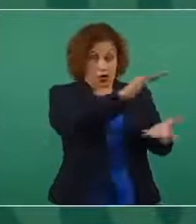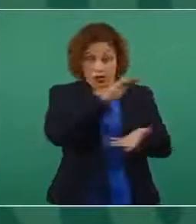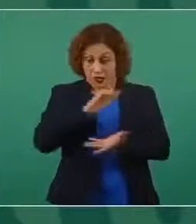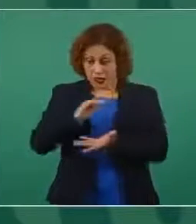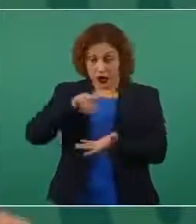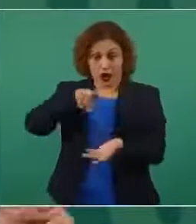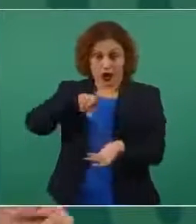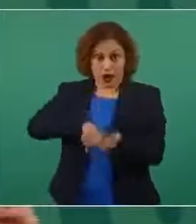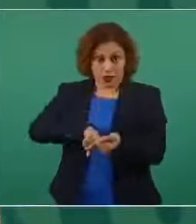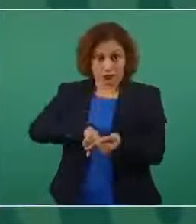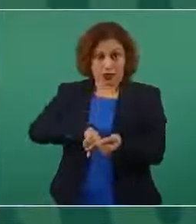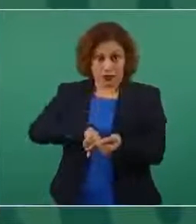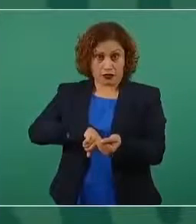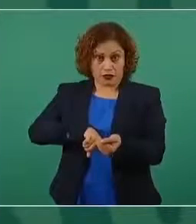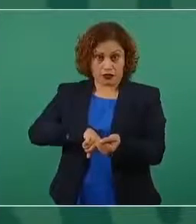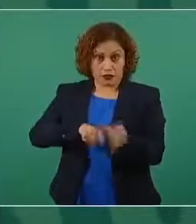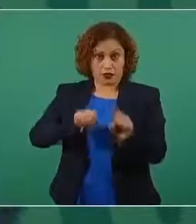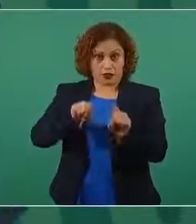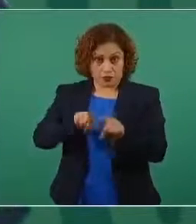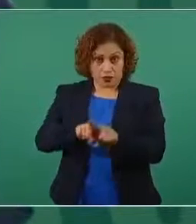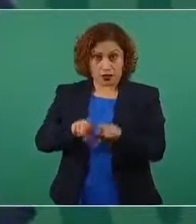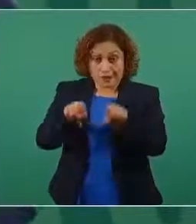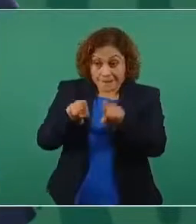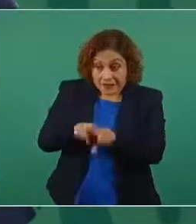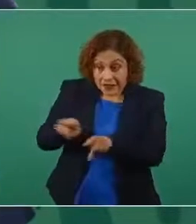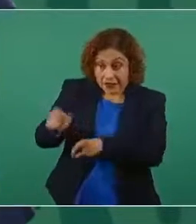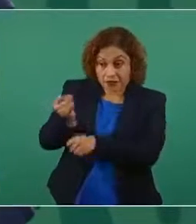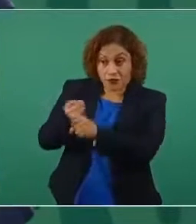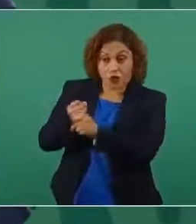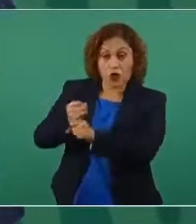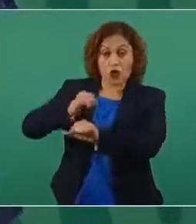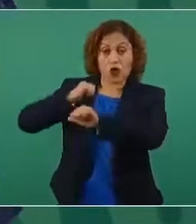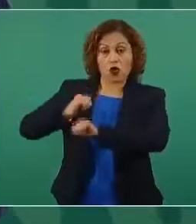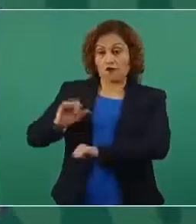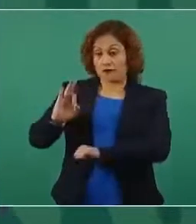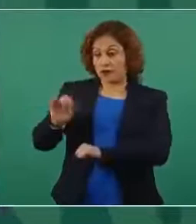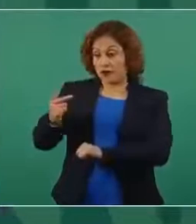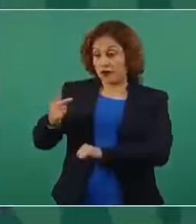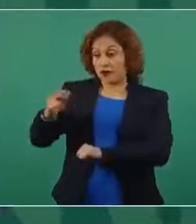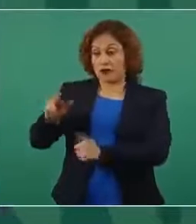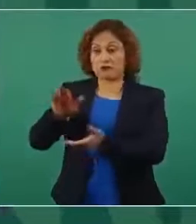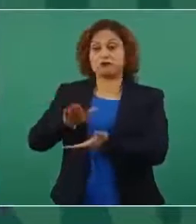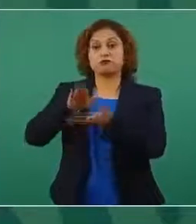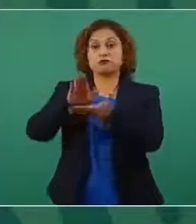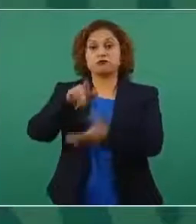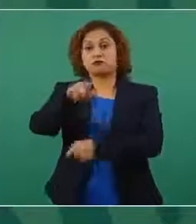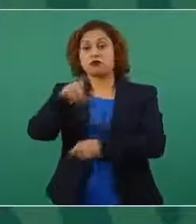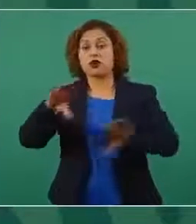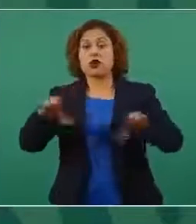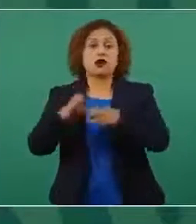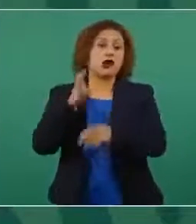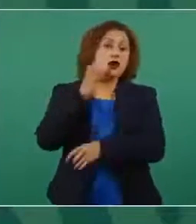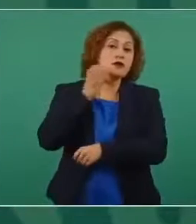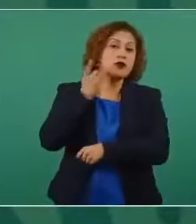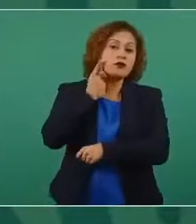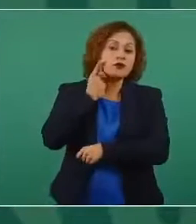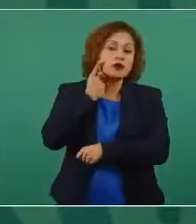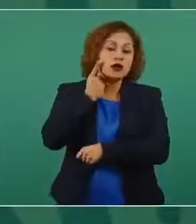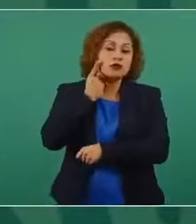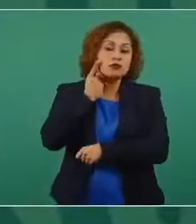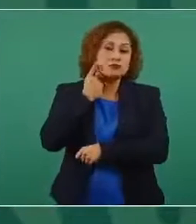la Fiscalía a la Cámara de Diputados, sino pues no se podría haber desaforado